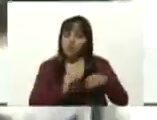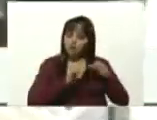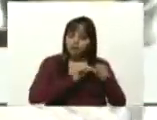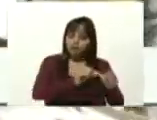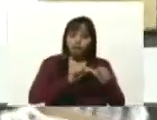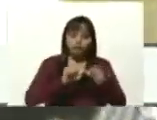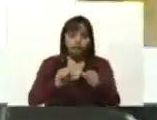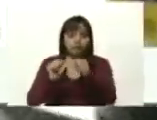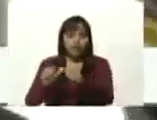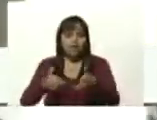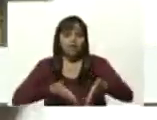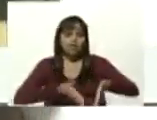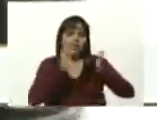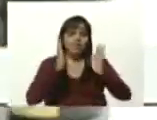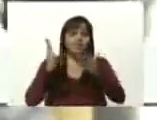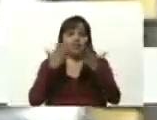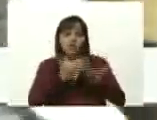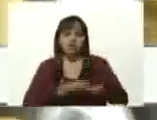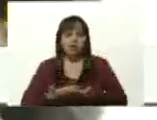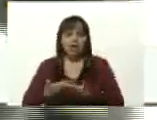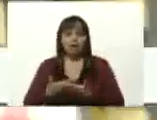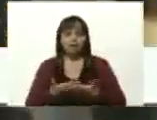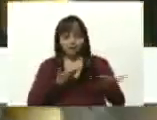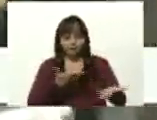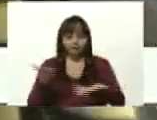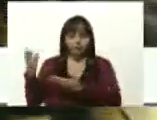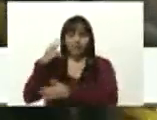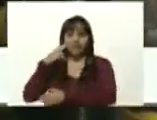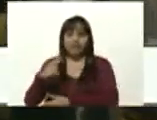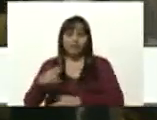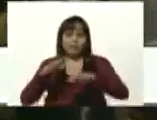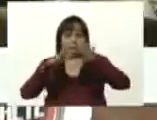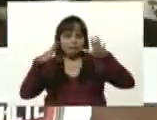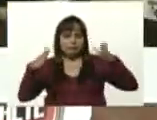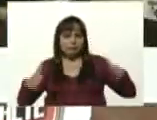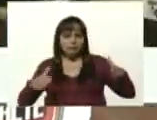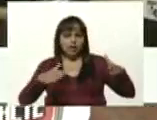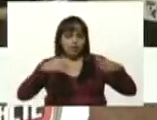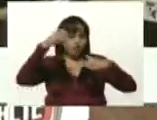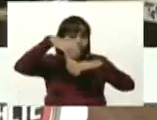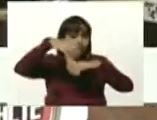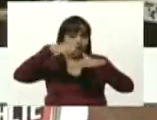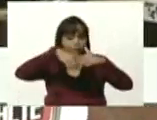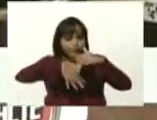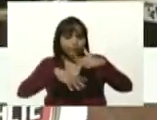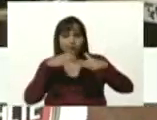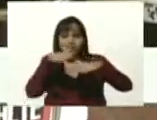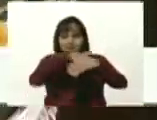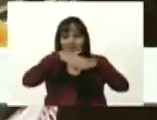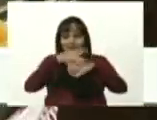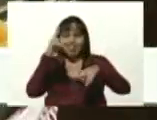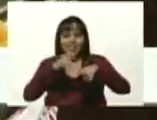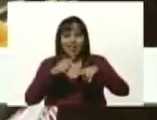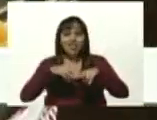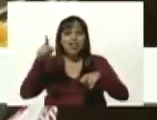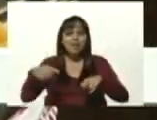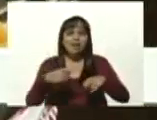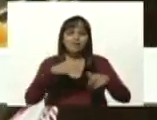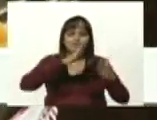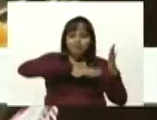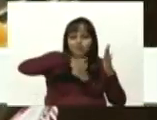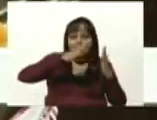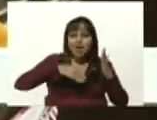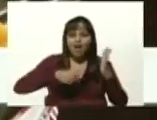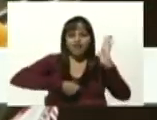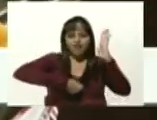infraestructura de nuestras escuelas aquí vemos manto fáltico pinturas brochas también material eléctrico que garantiza todo